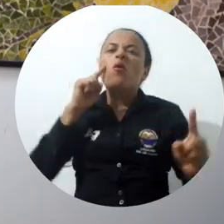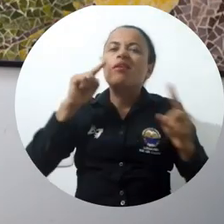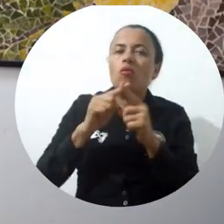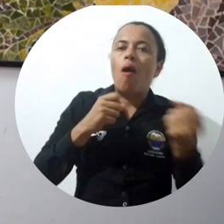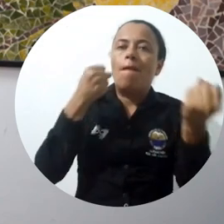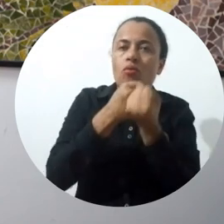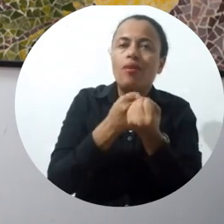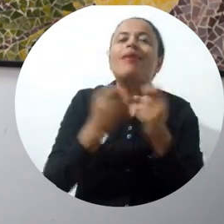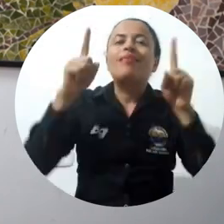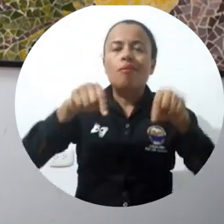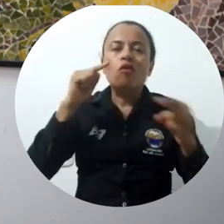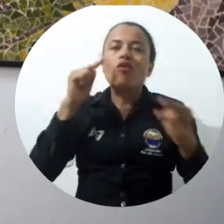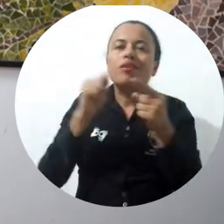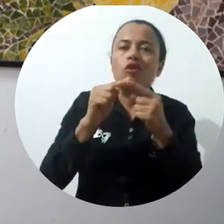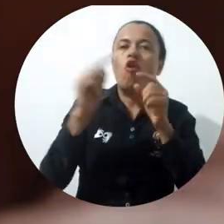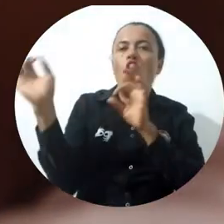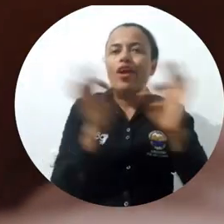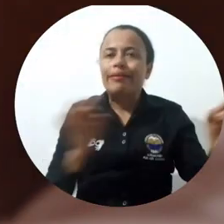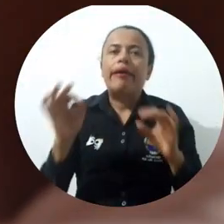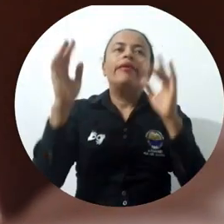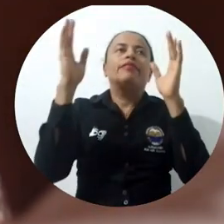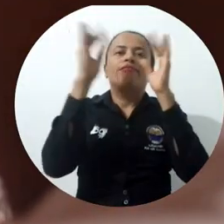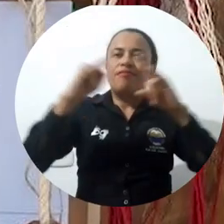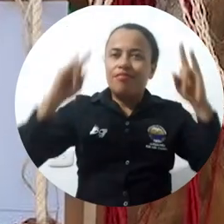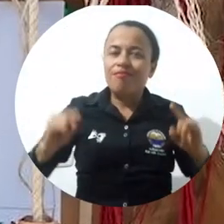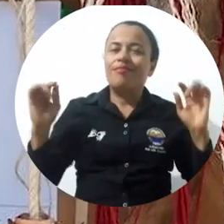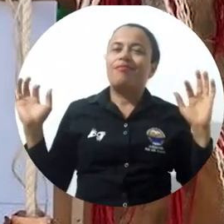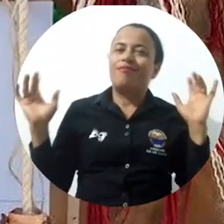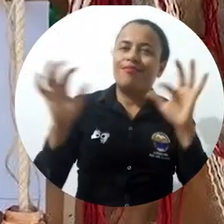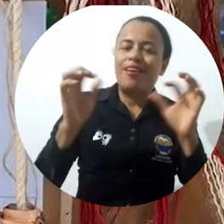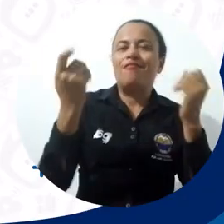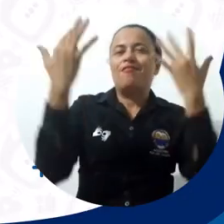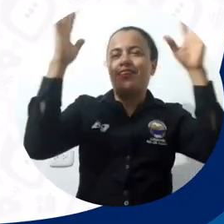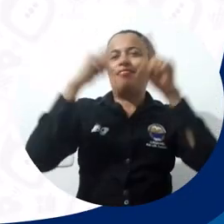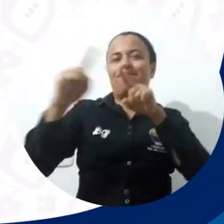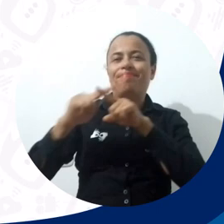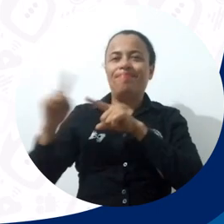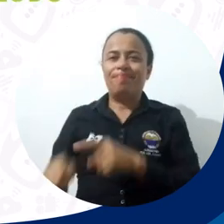sino también conducentes a la organización de festivales, de ferias.